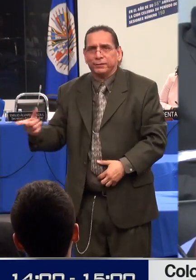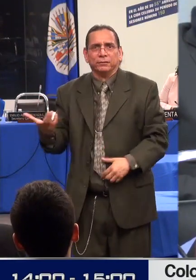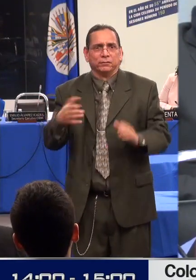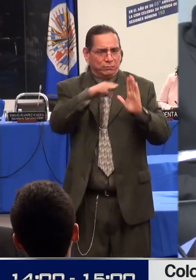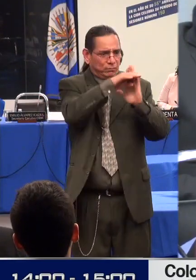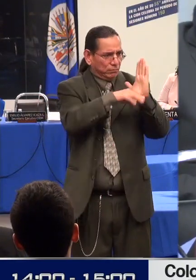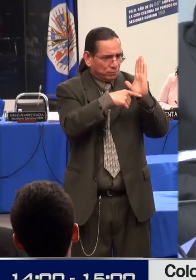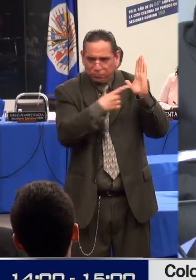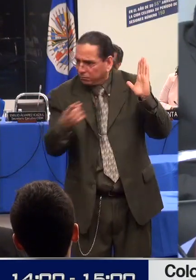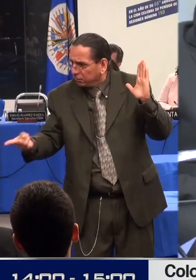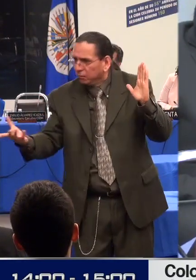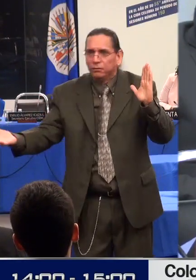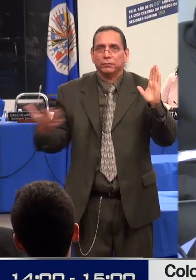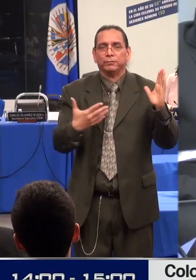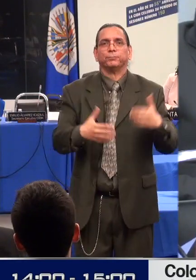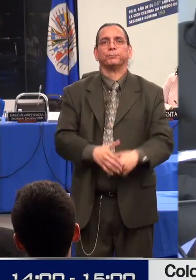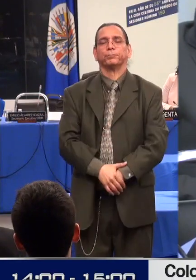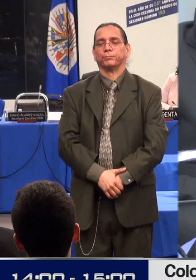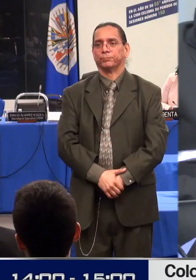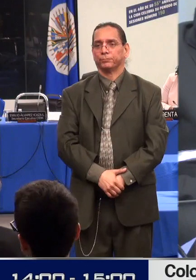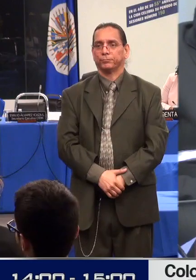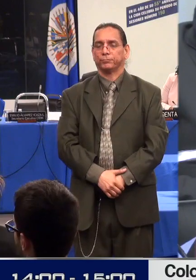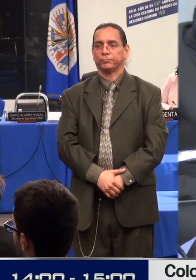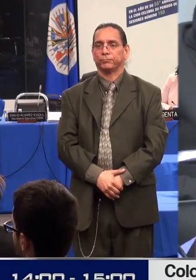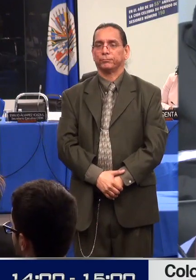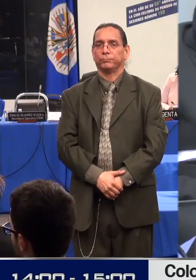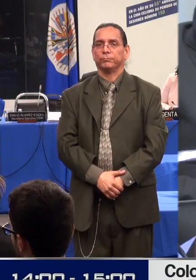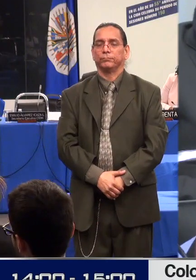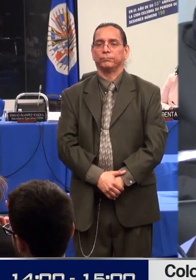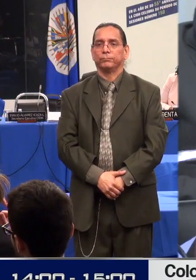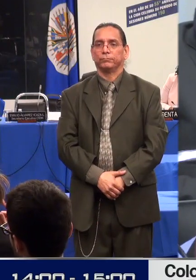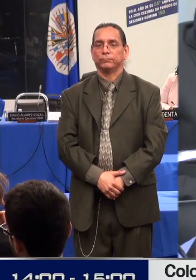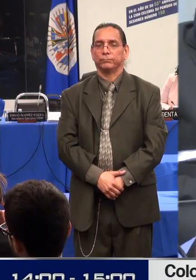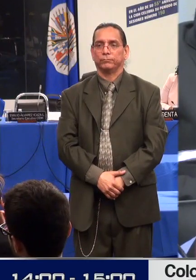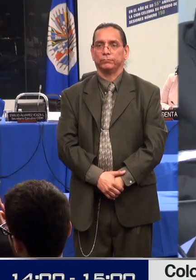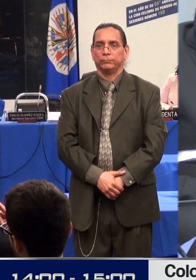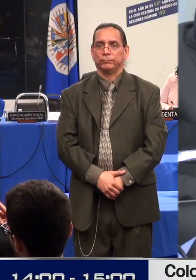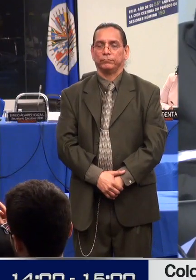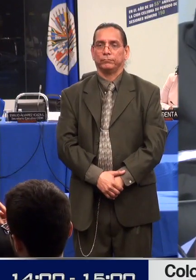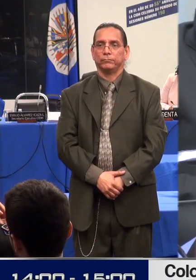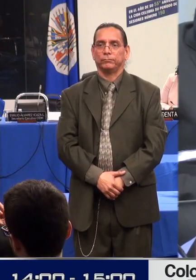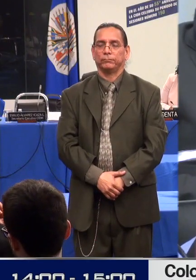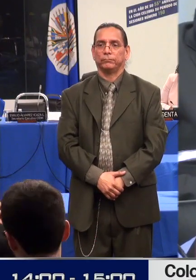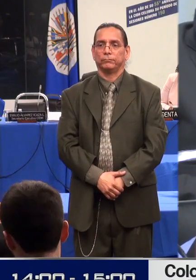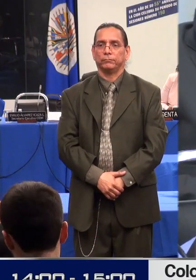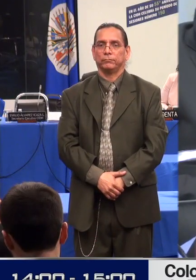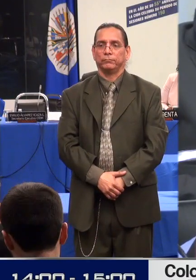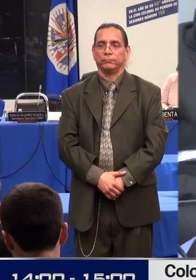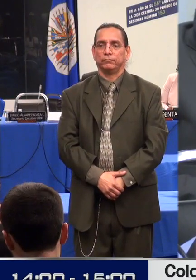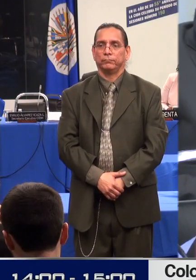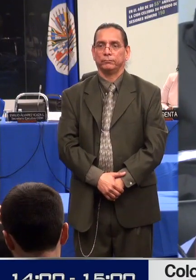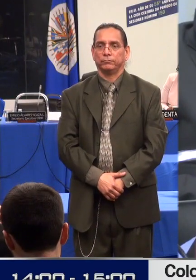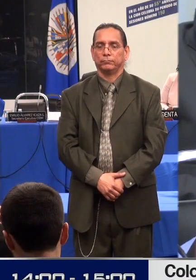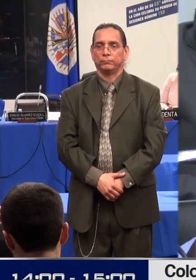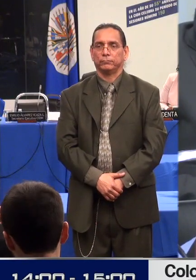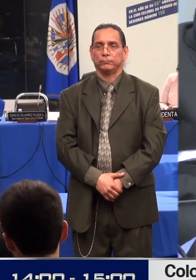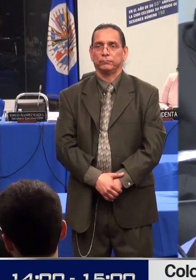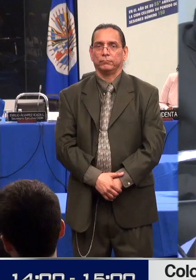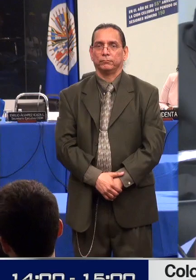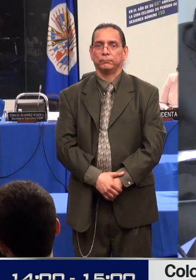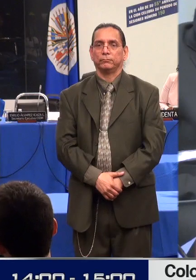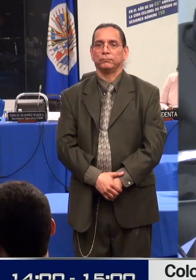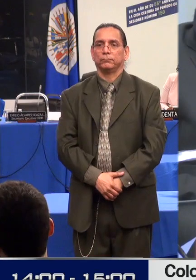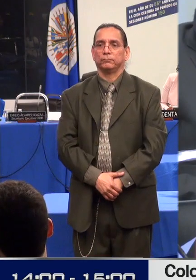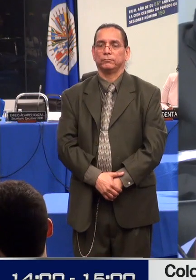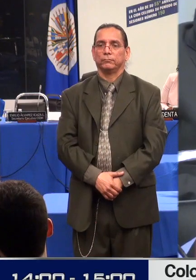En general, el juez de familia no escucha a la persona que será declarada interdicta y funda su decisión en el